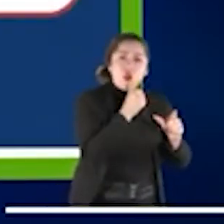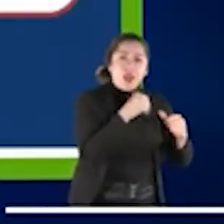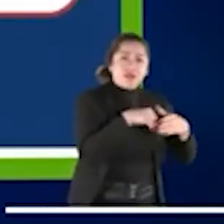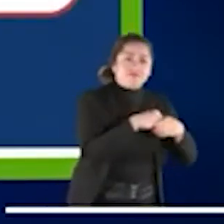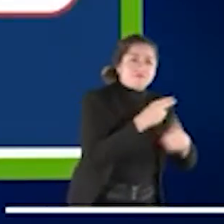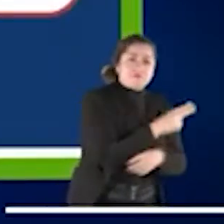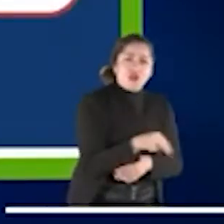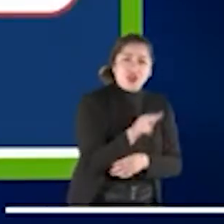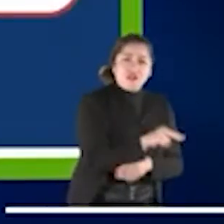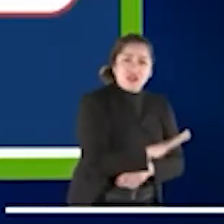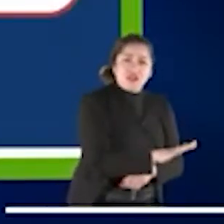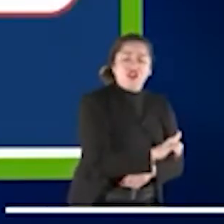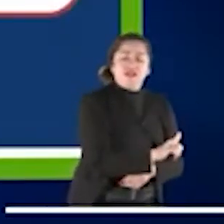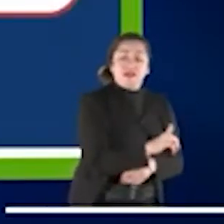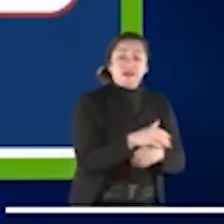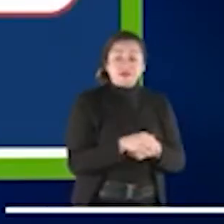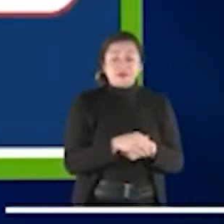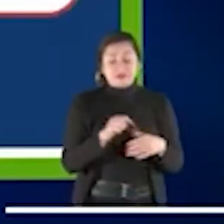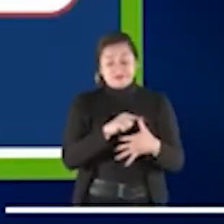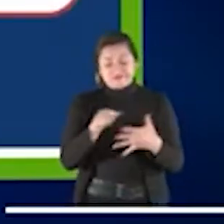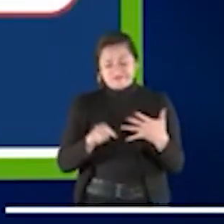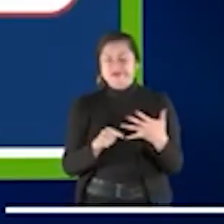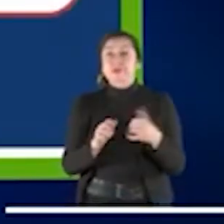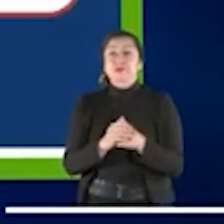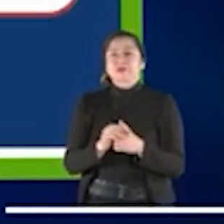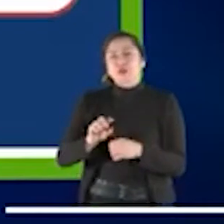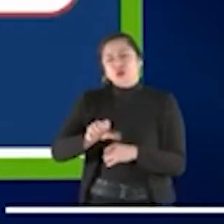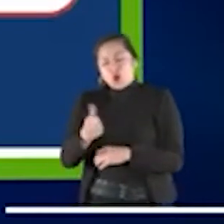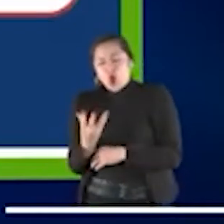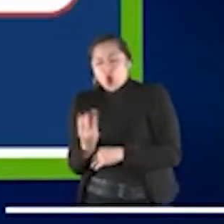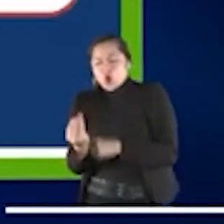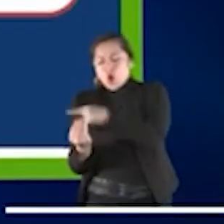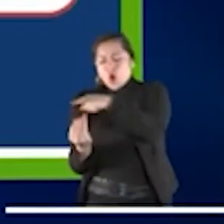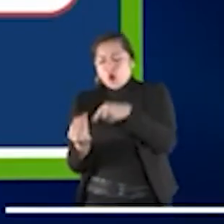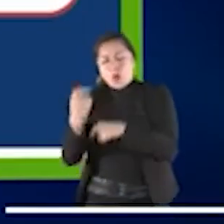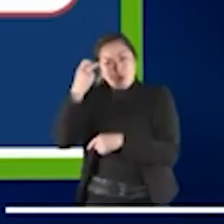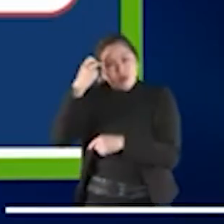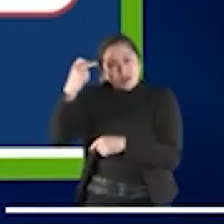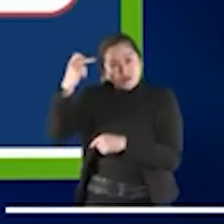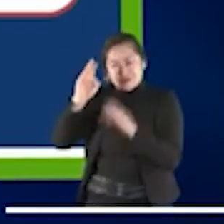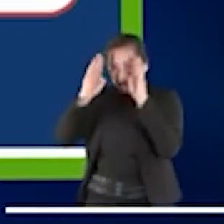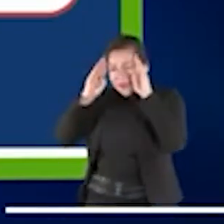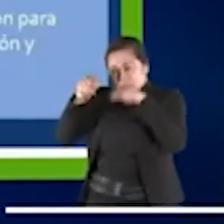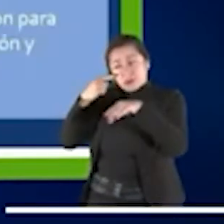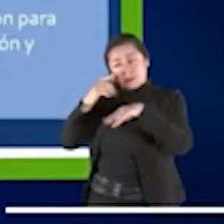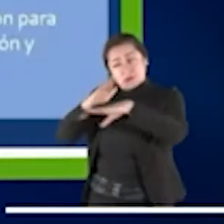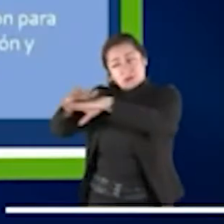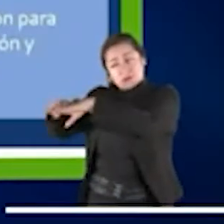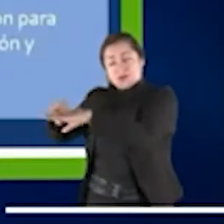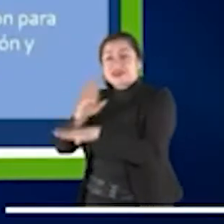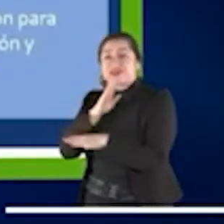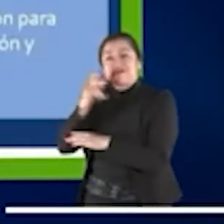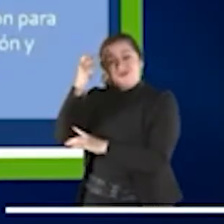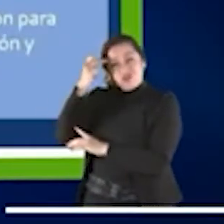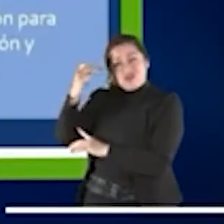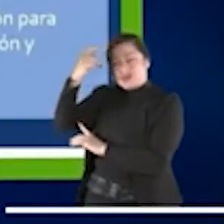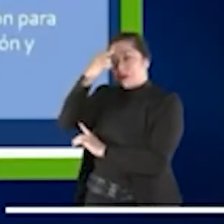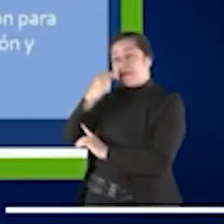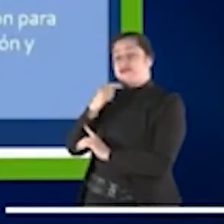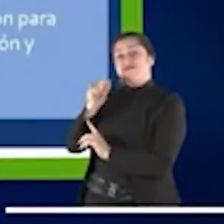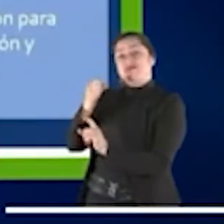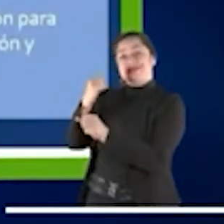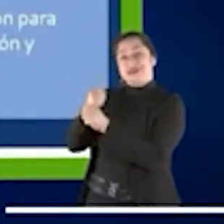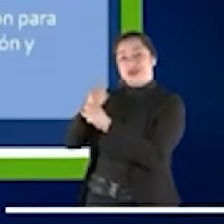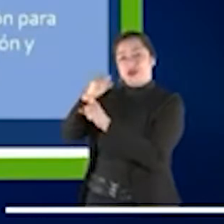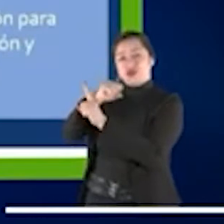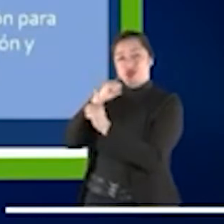El último grupo de profesionales son los trabajadores sociales y ellos tienen el